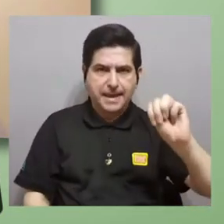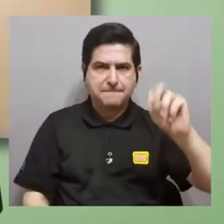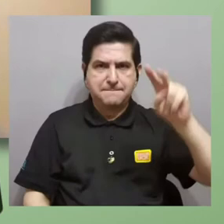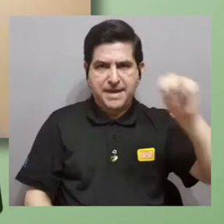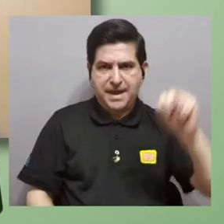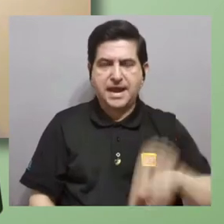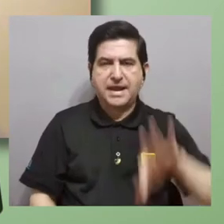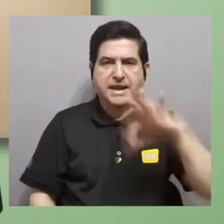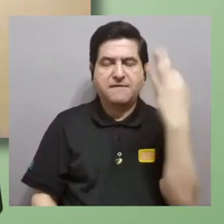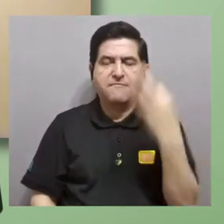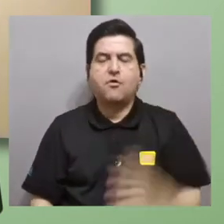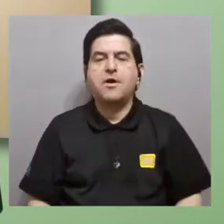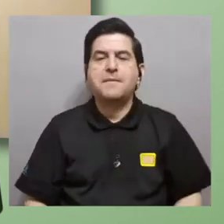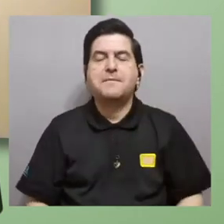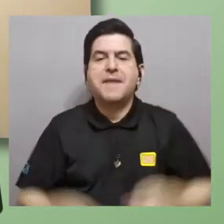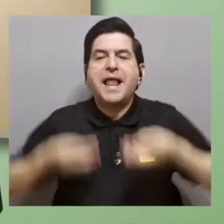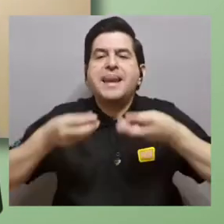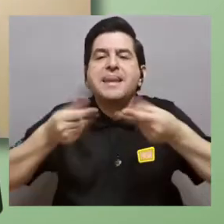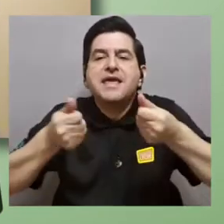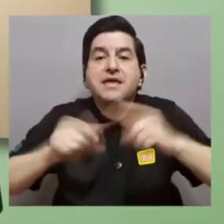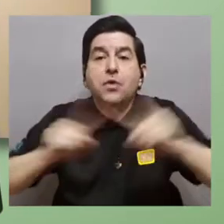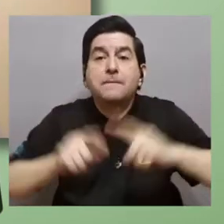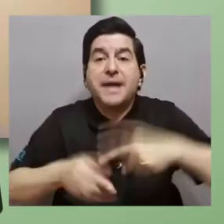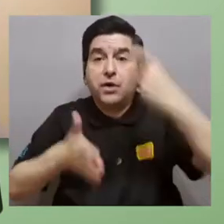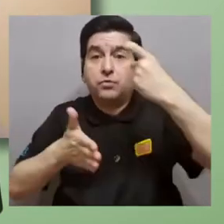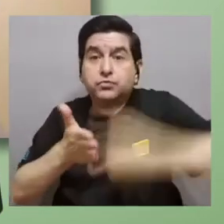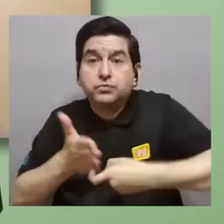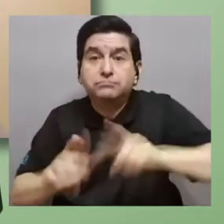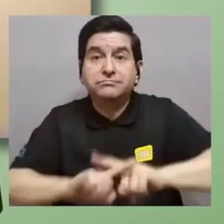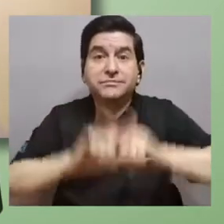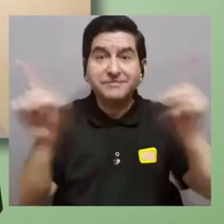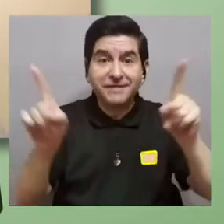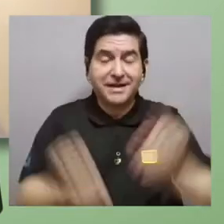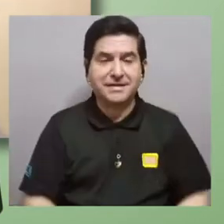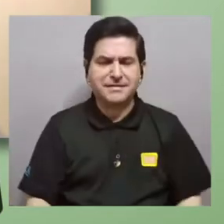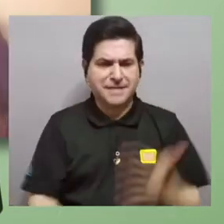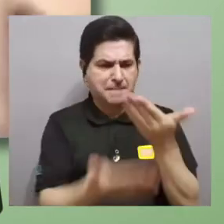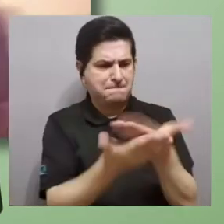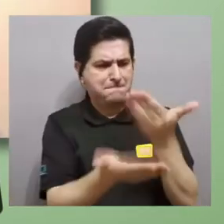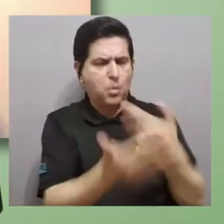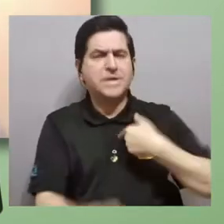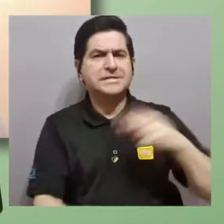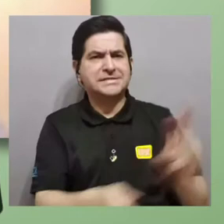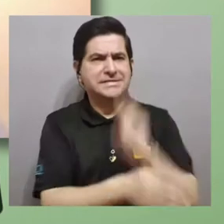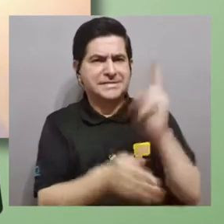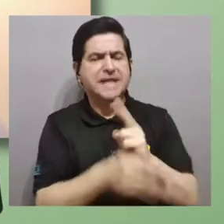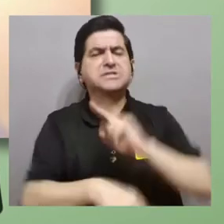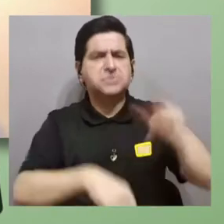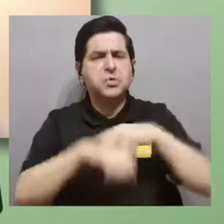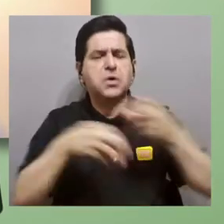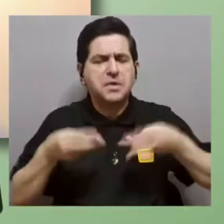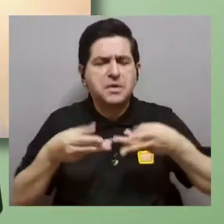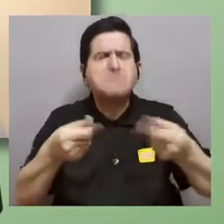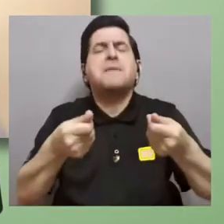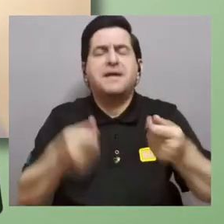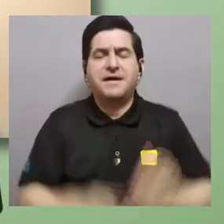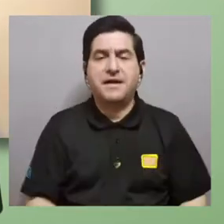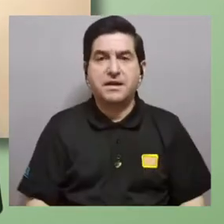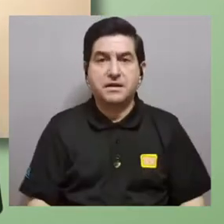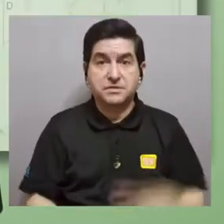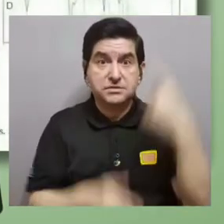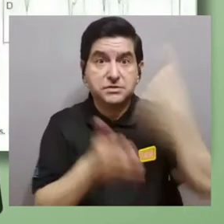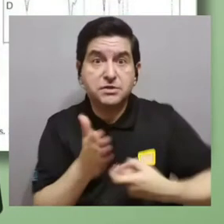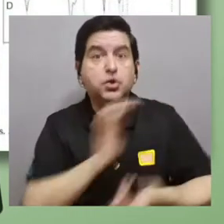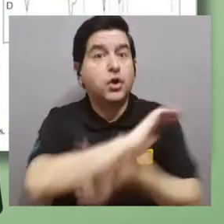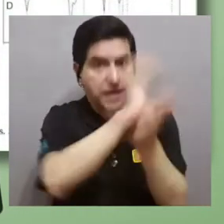magnética en estado líquido. En estado sólido cambia un poco, porque las muestras normalmente que uno utiliza son líquidas. Si